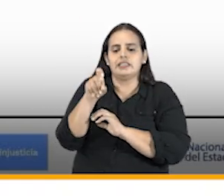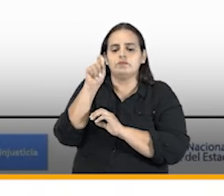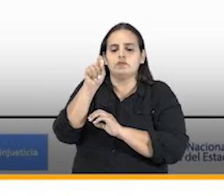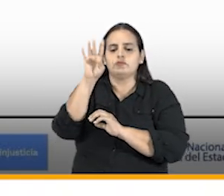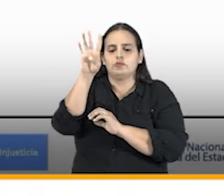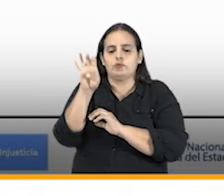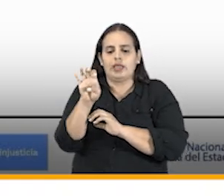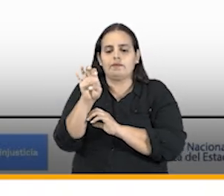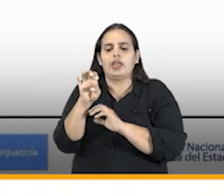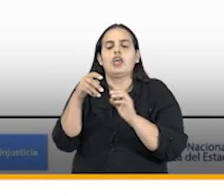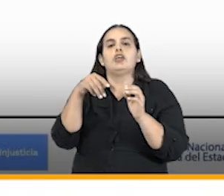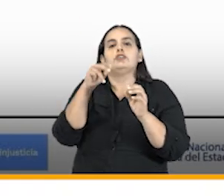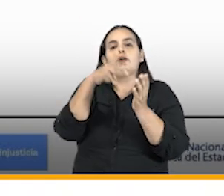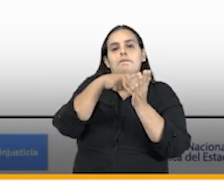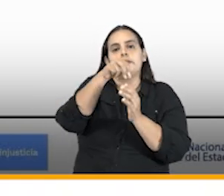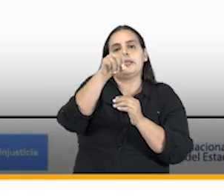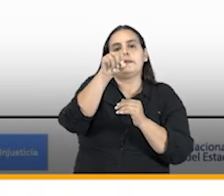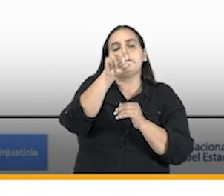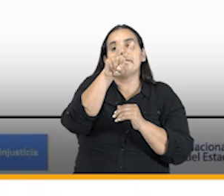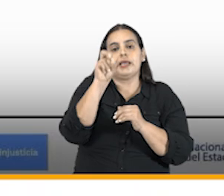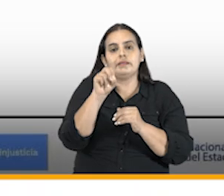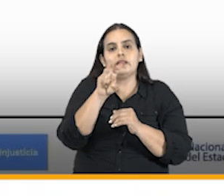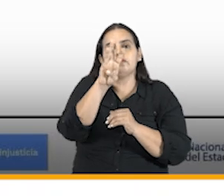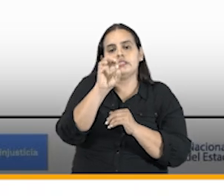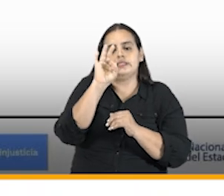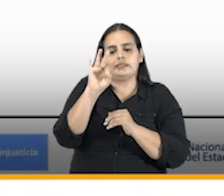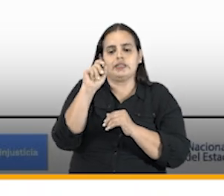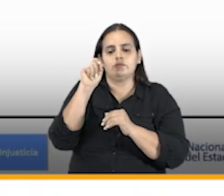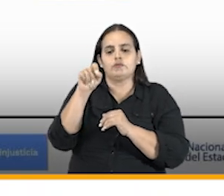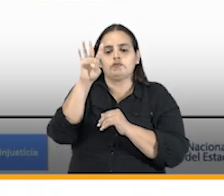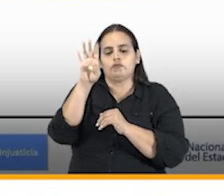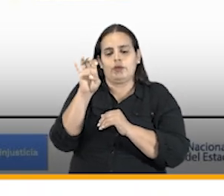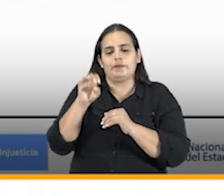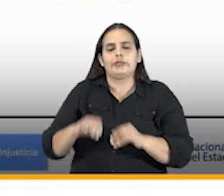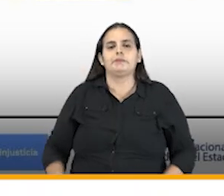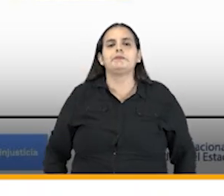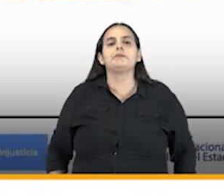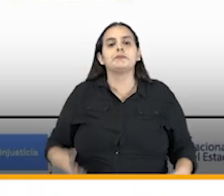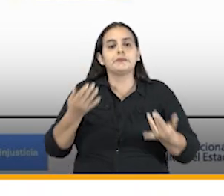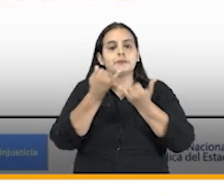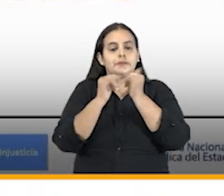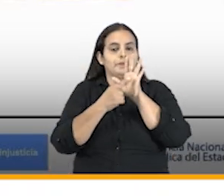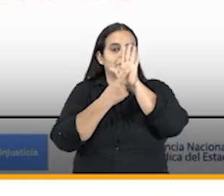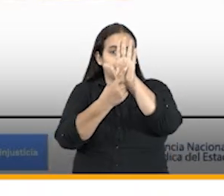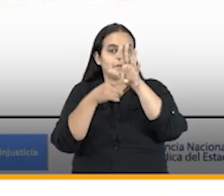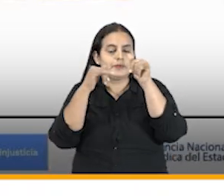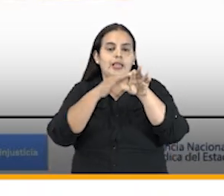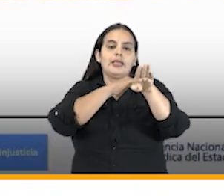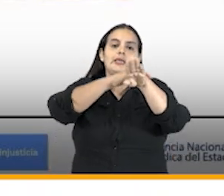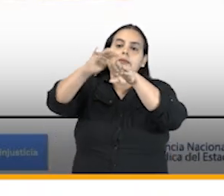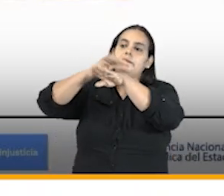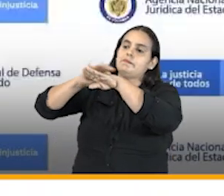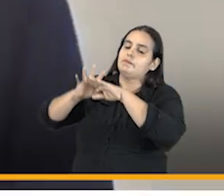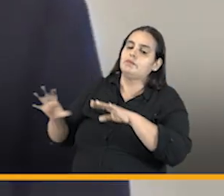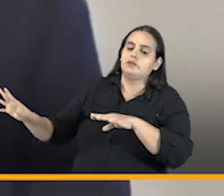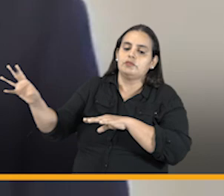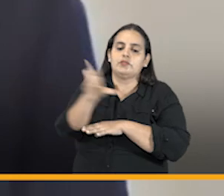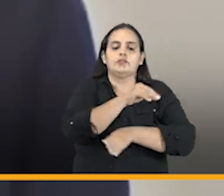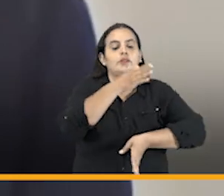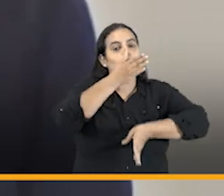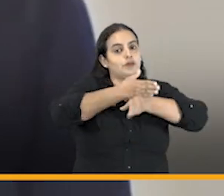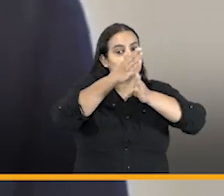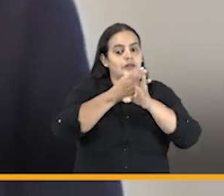y para el 2020 empezamos al 83,9% cierro esta presentación invitándolos a que